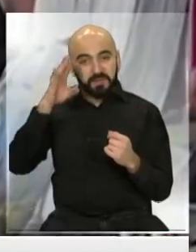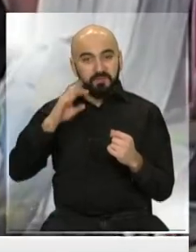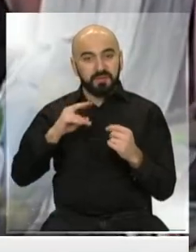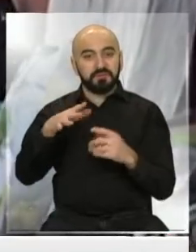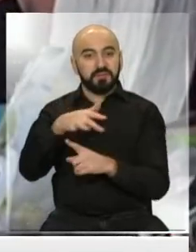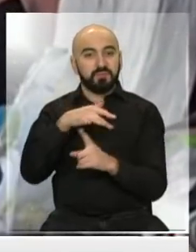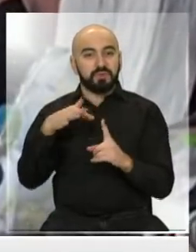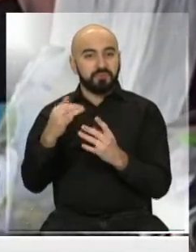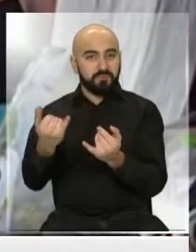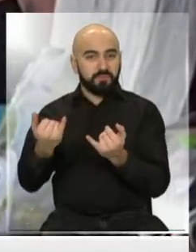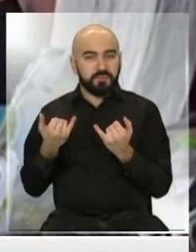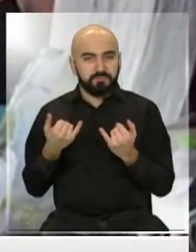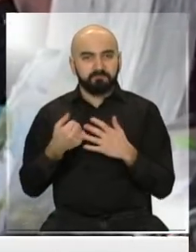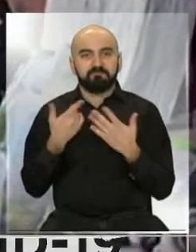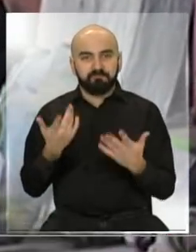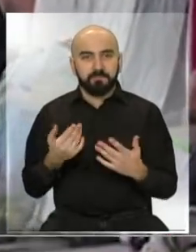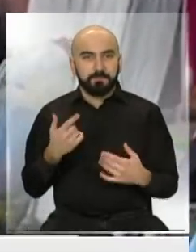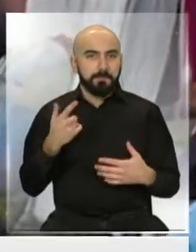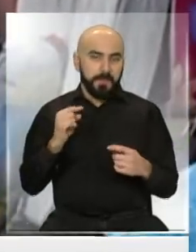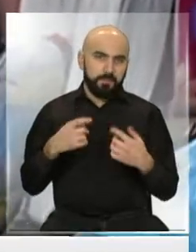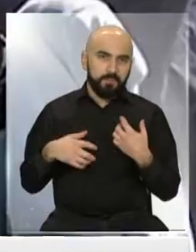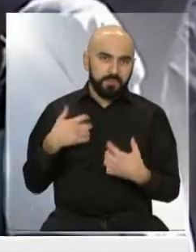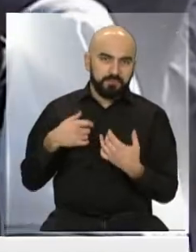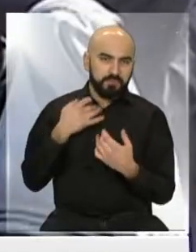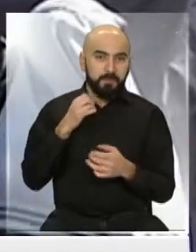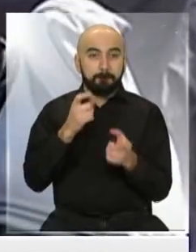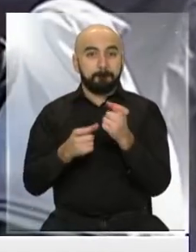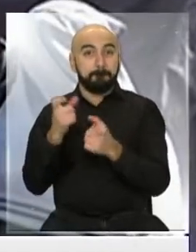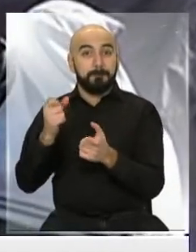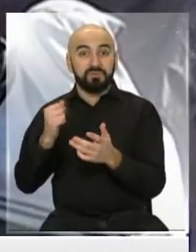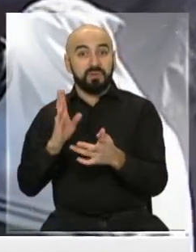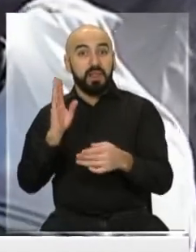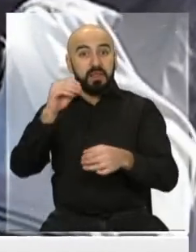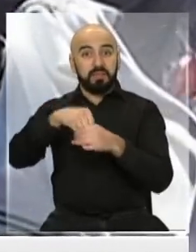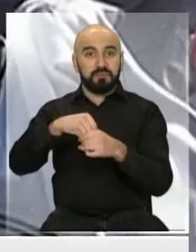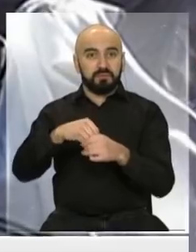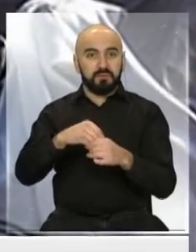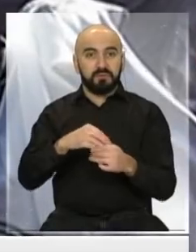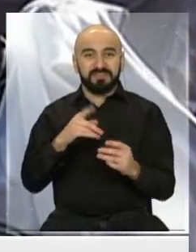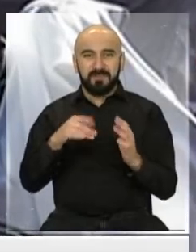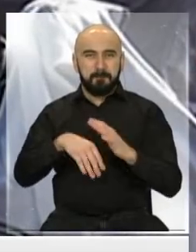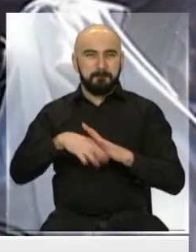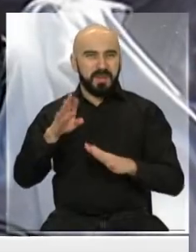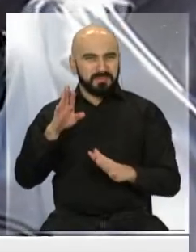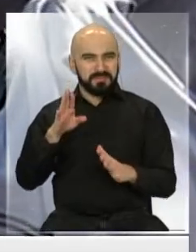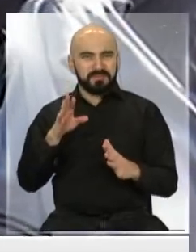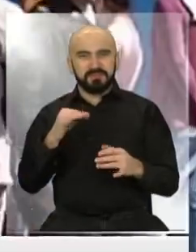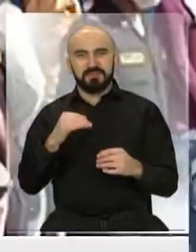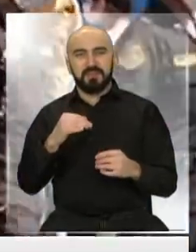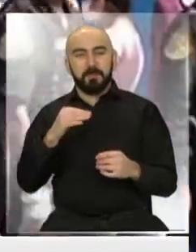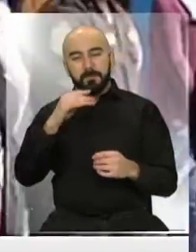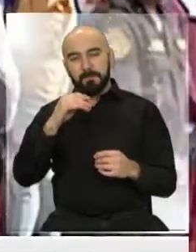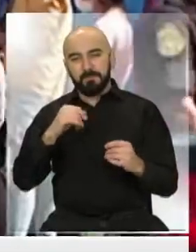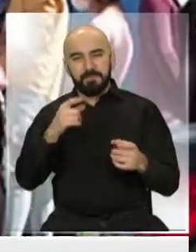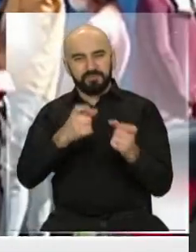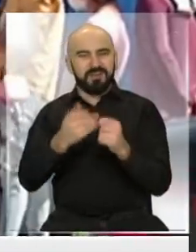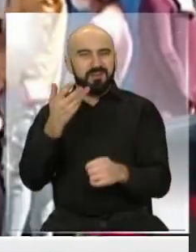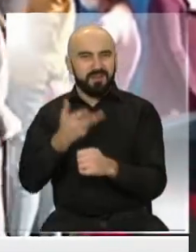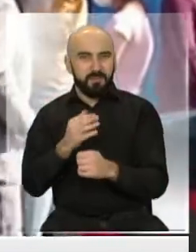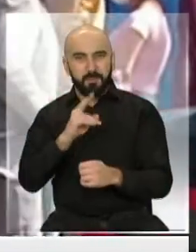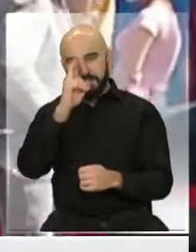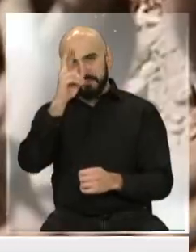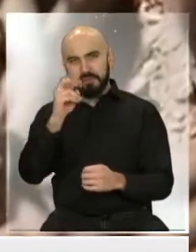único incidente, dejó con esto, porque los internos en el penal de Lurigancho, el más poblado de Perú y ubicado en el norte de Lima,